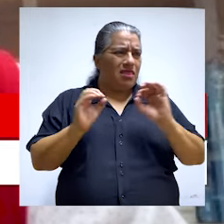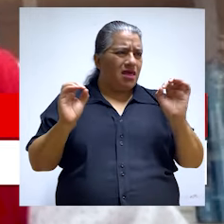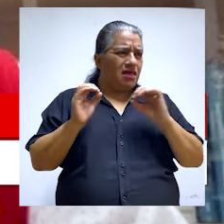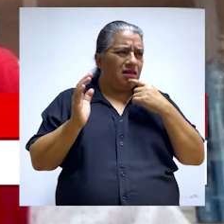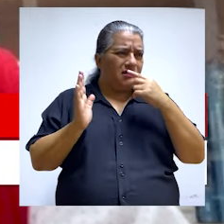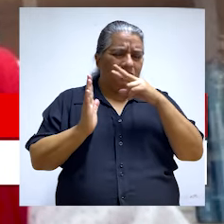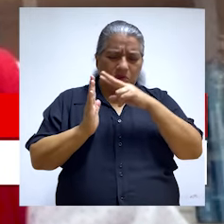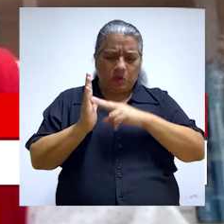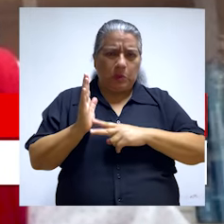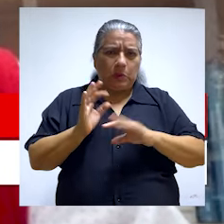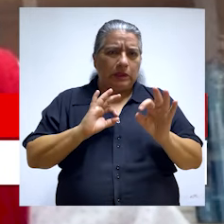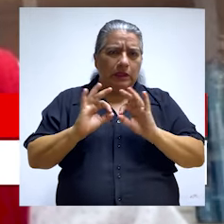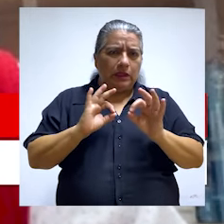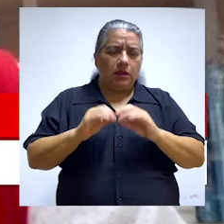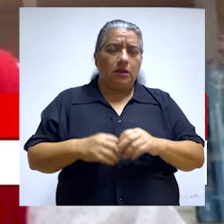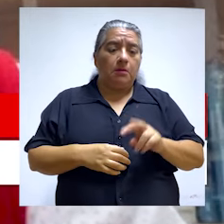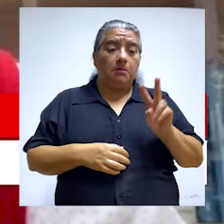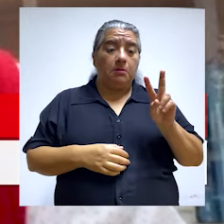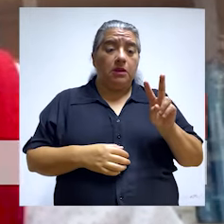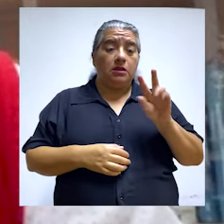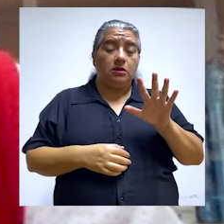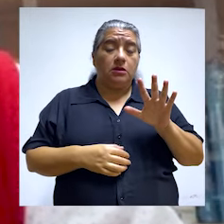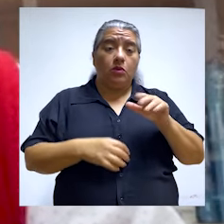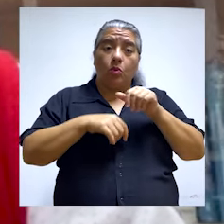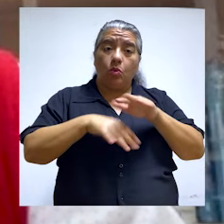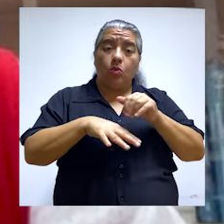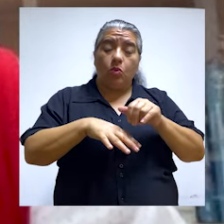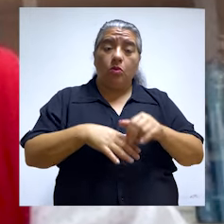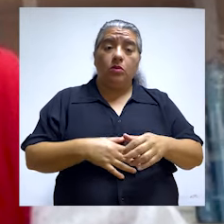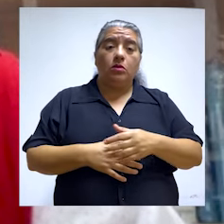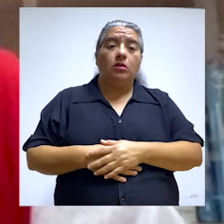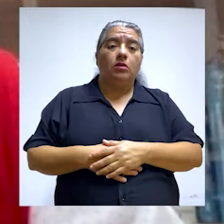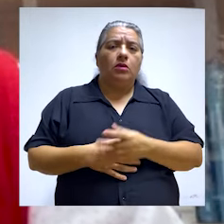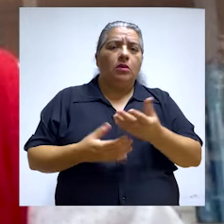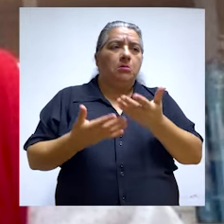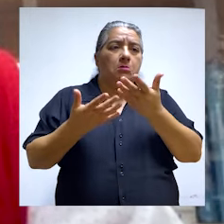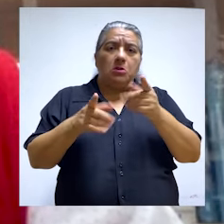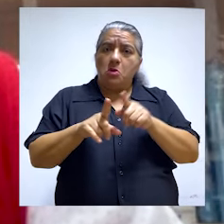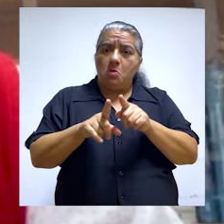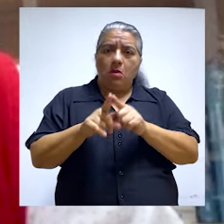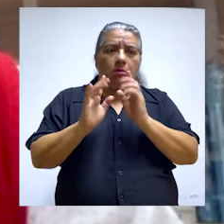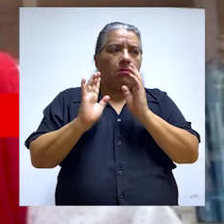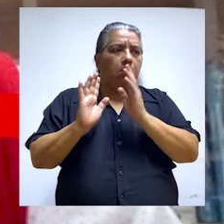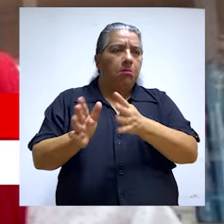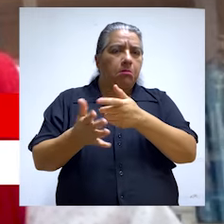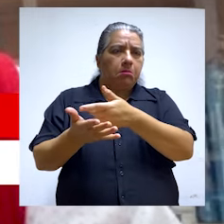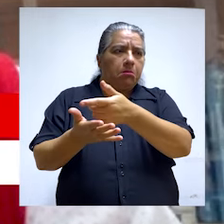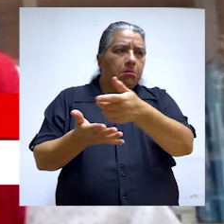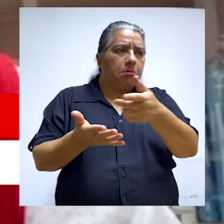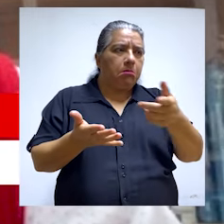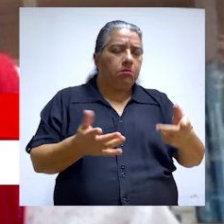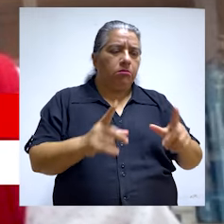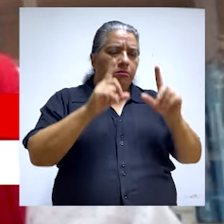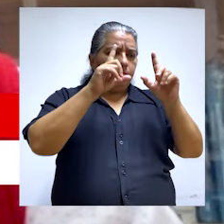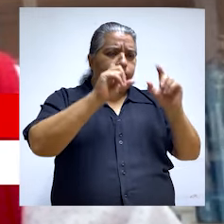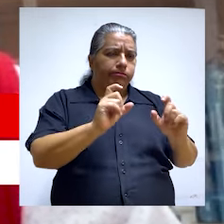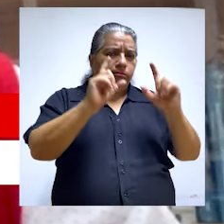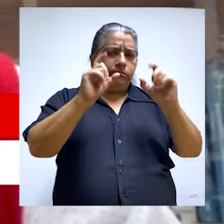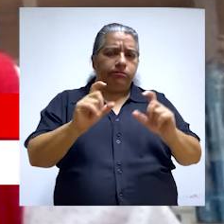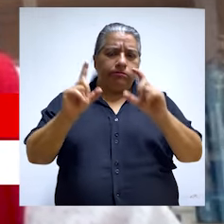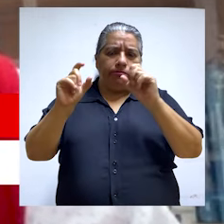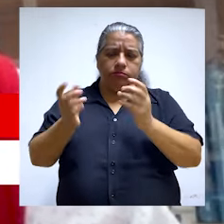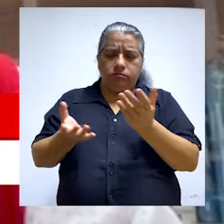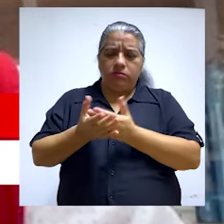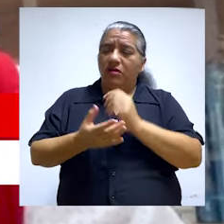nada. El equipo de control ha advertido que al 25 de julio el estado situacional es tal cual se muestra en el informe con un registro